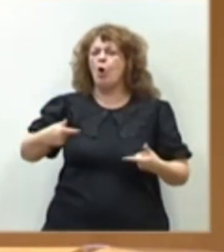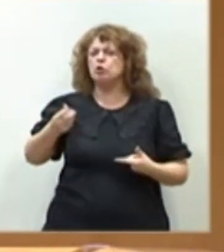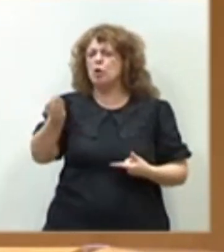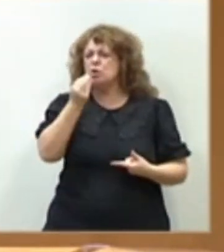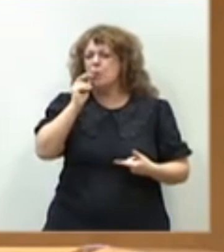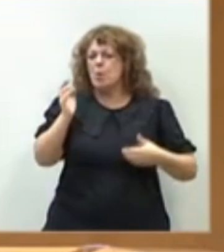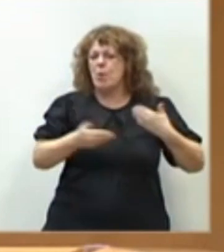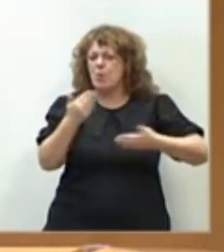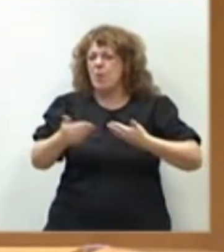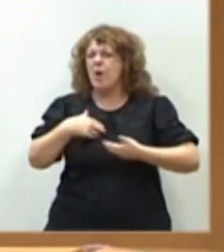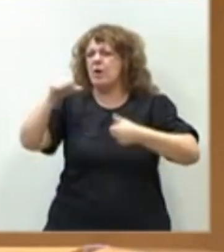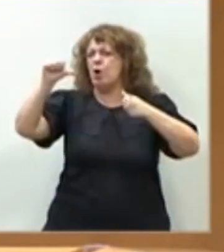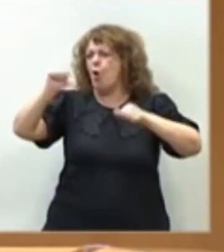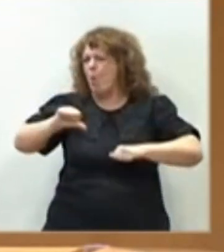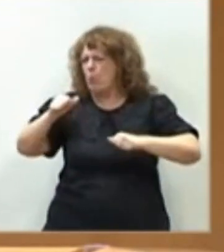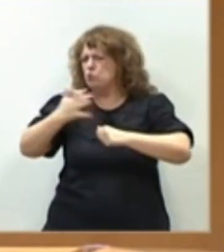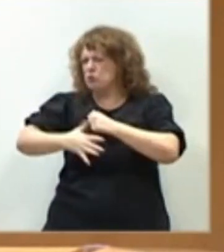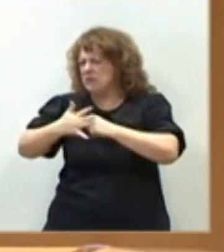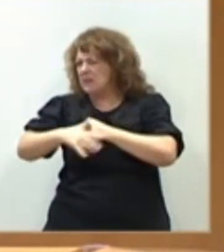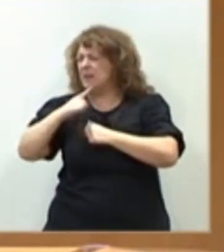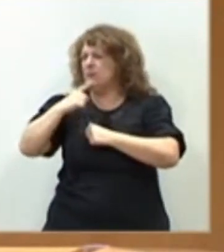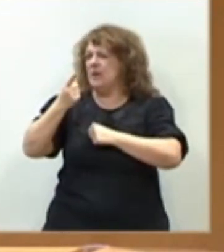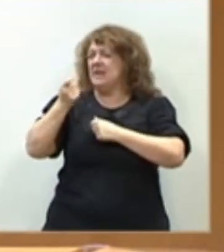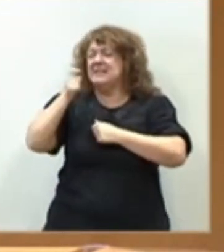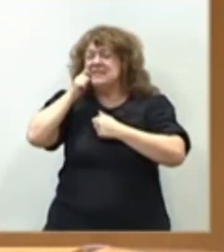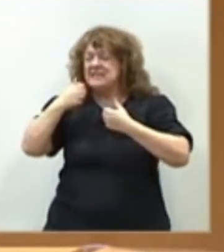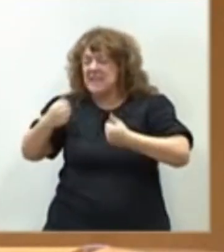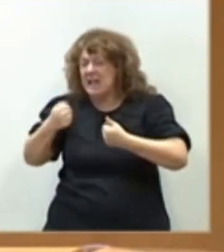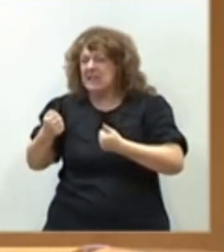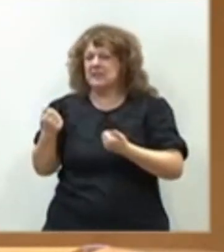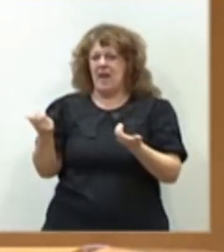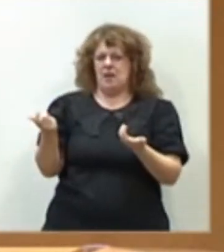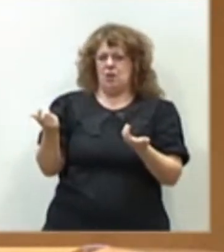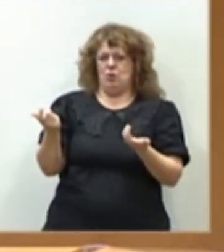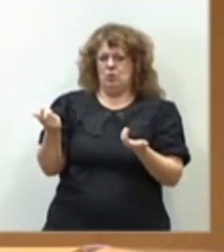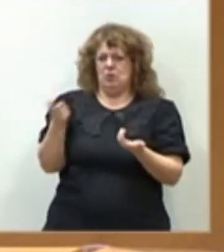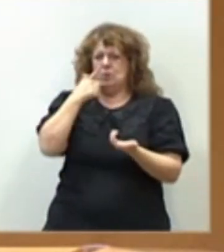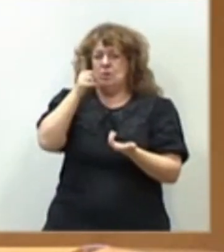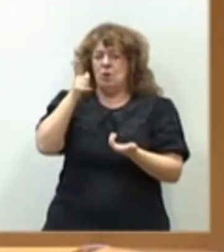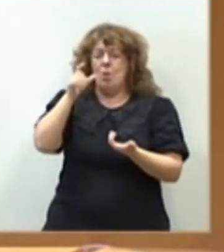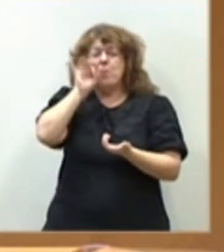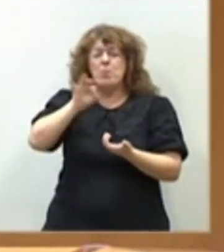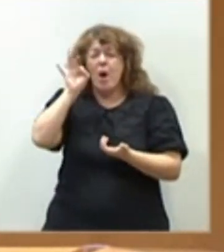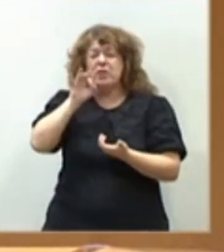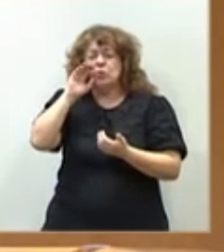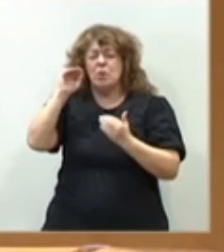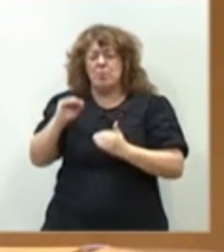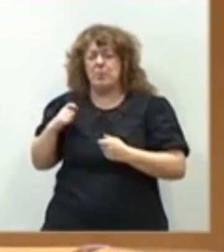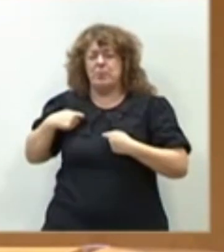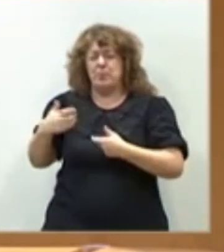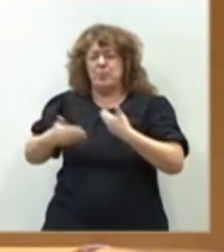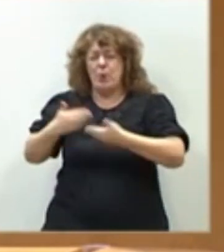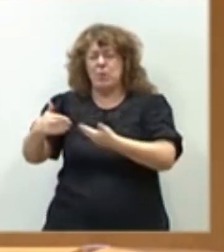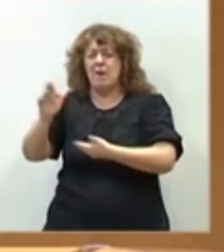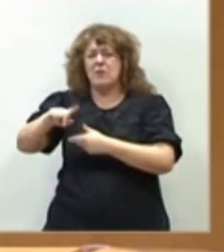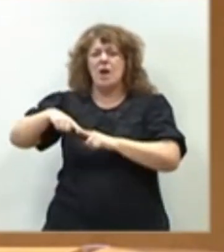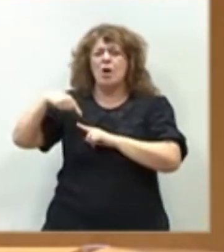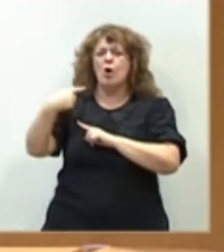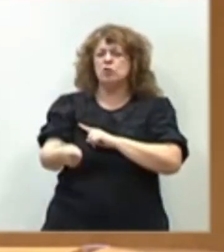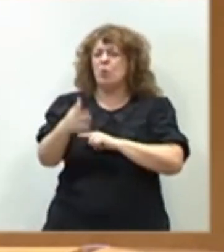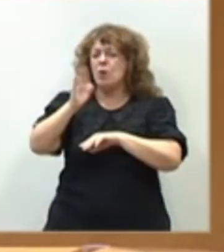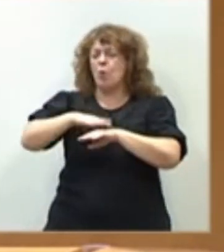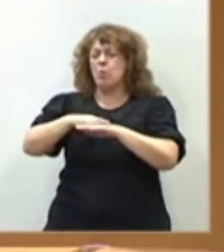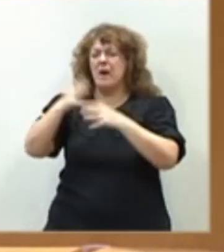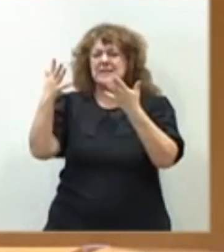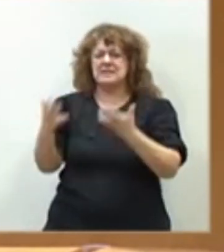combustibles, fitosanitarios, fertilizantes, entre otros, los bajos niveles de producción de la aceituna, como consecuencia de la sequía,